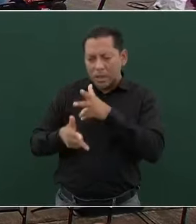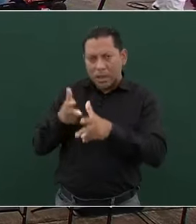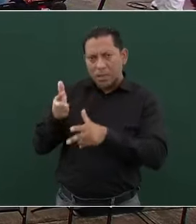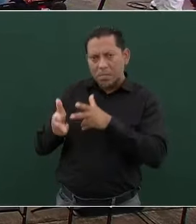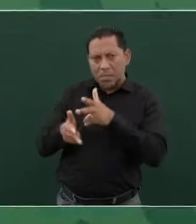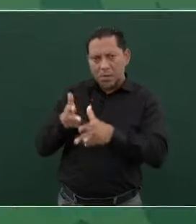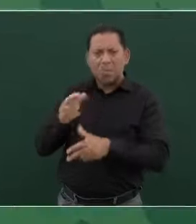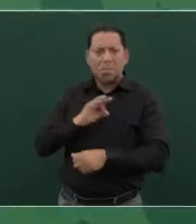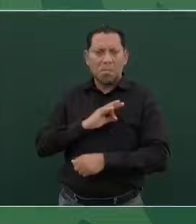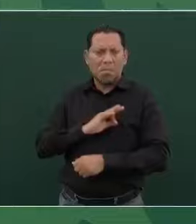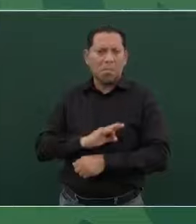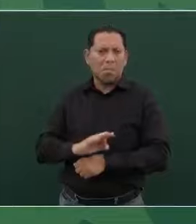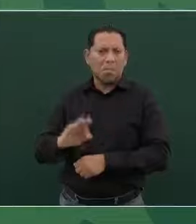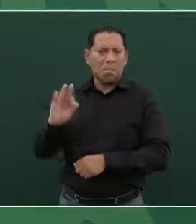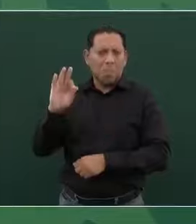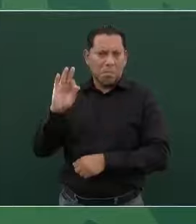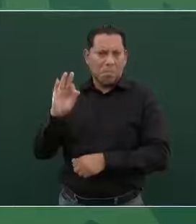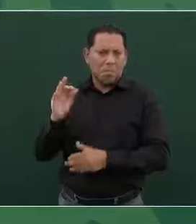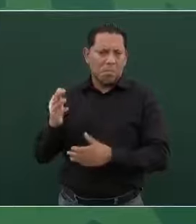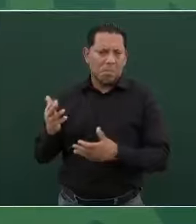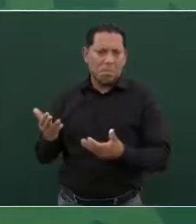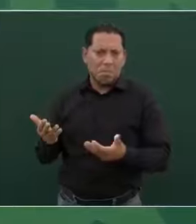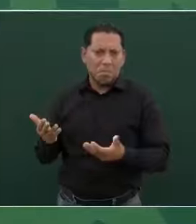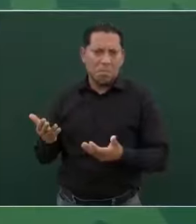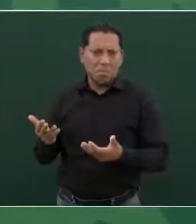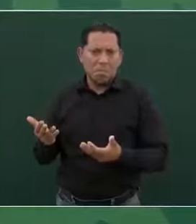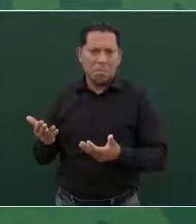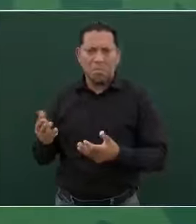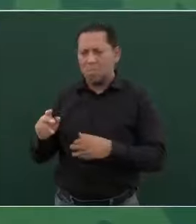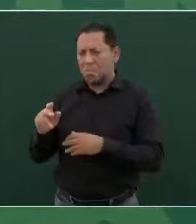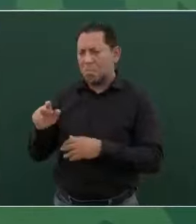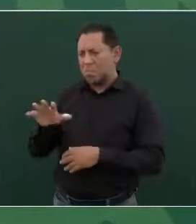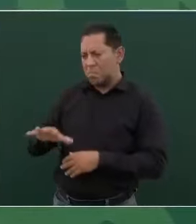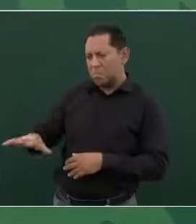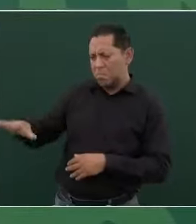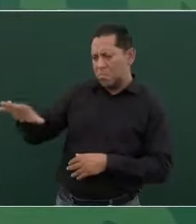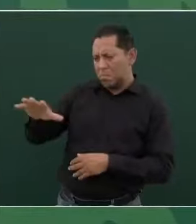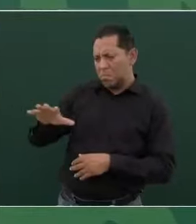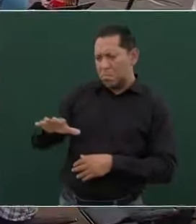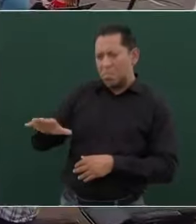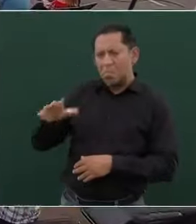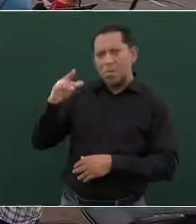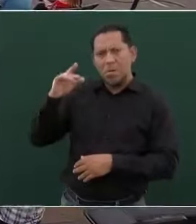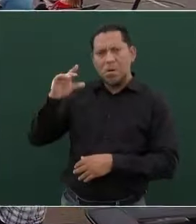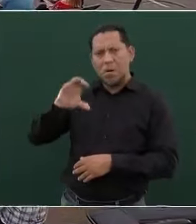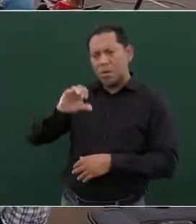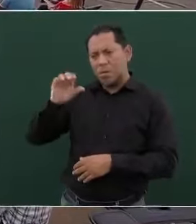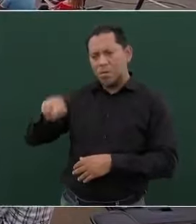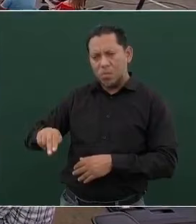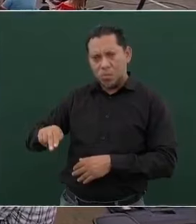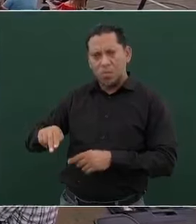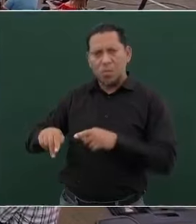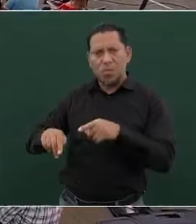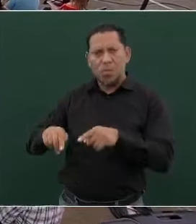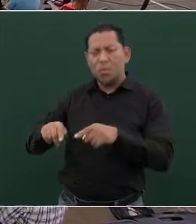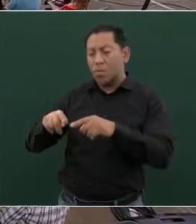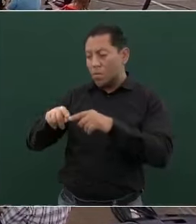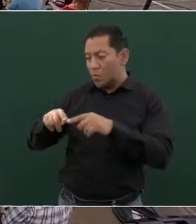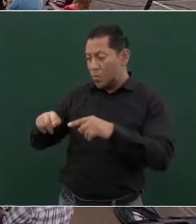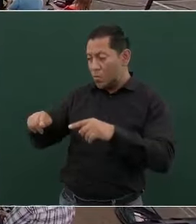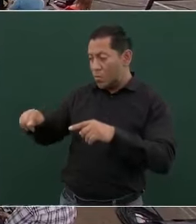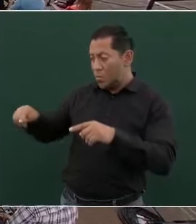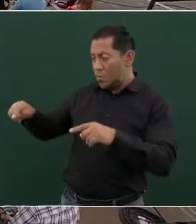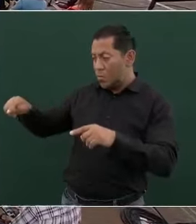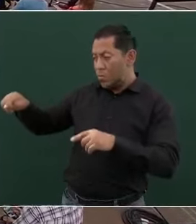a el Caribe, Cancún, darle la vuelta